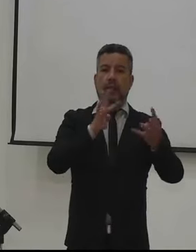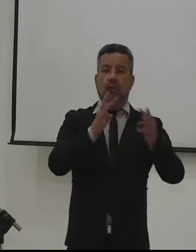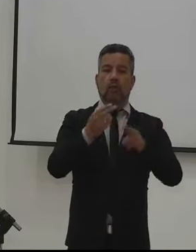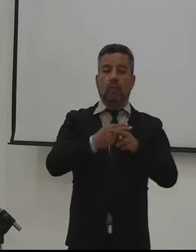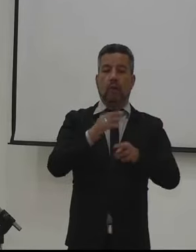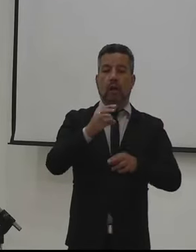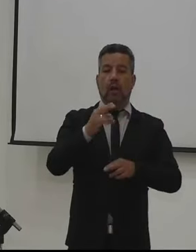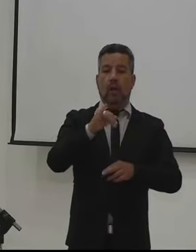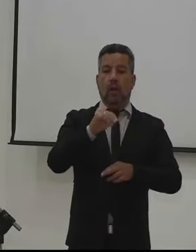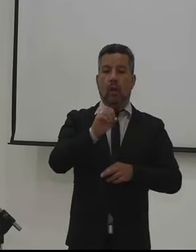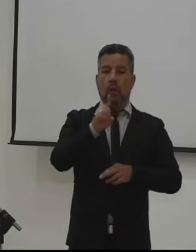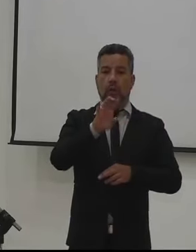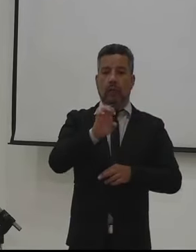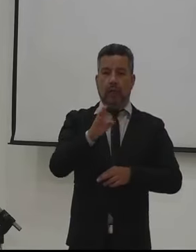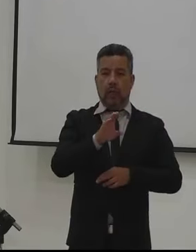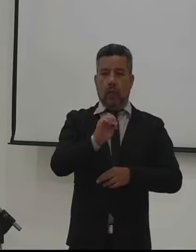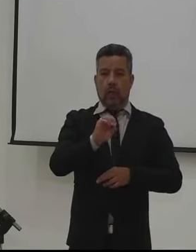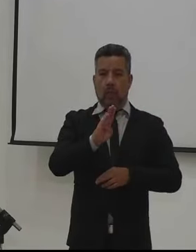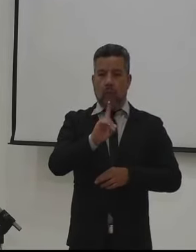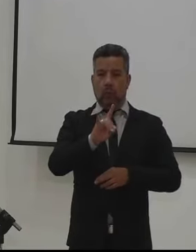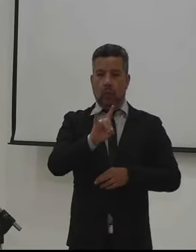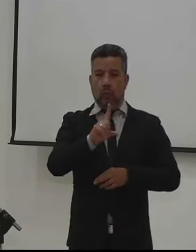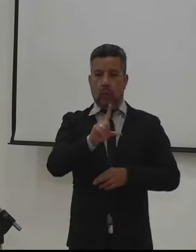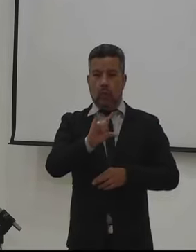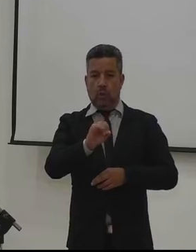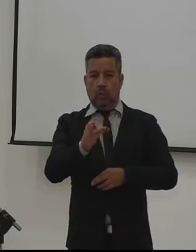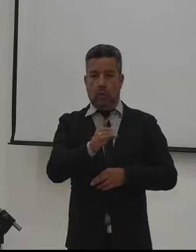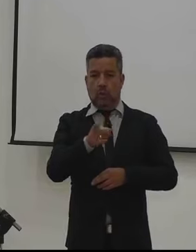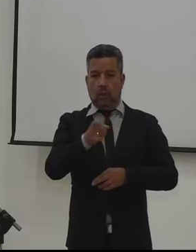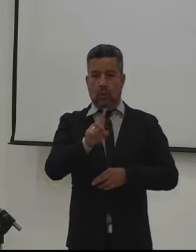José Obdulio Gaviria. Muy buenas tardes y bienvenido.